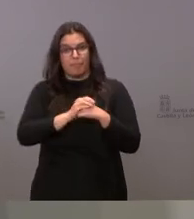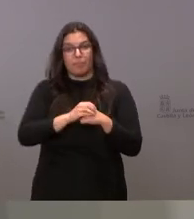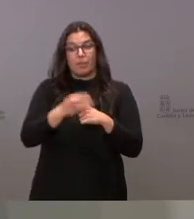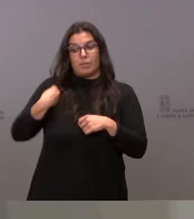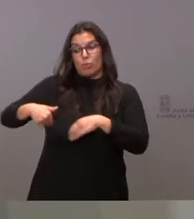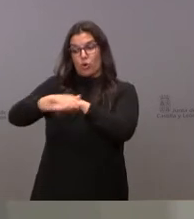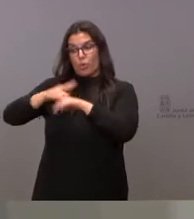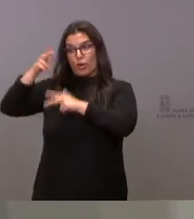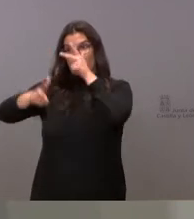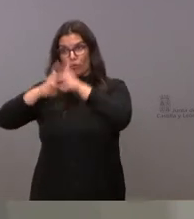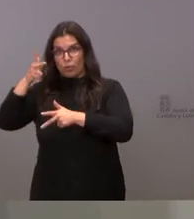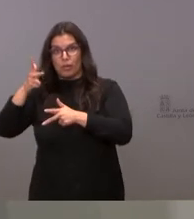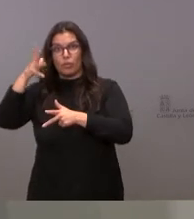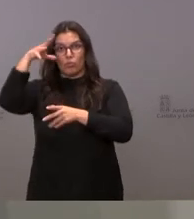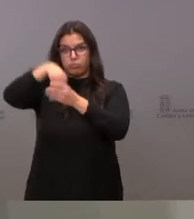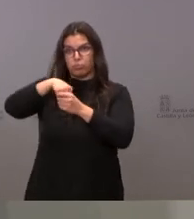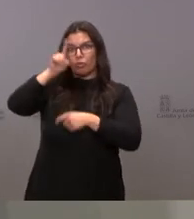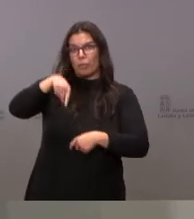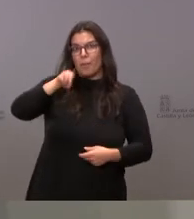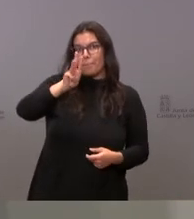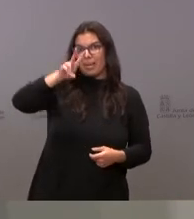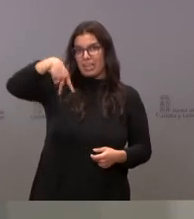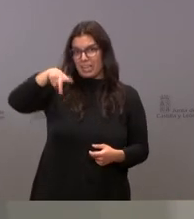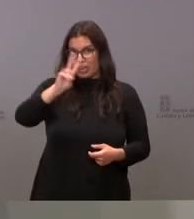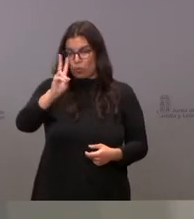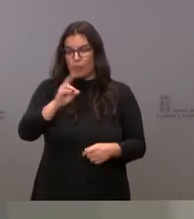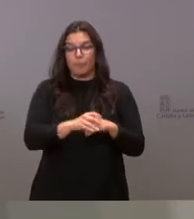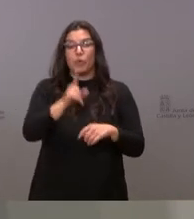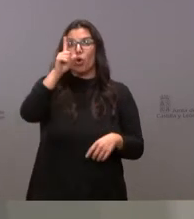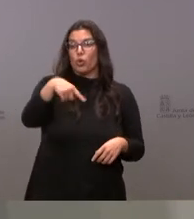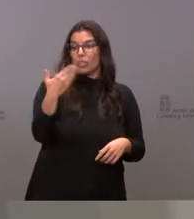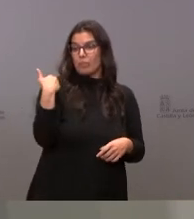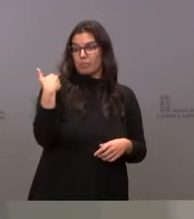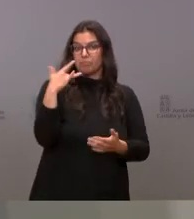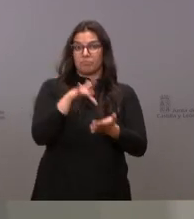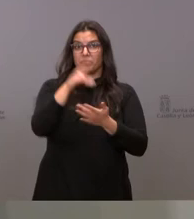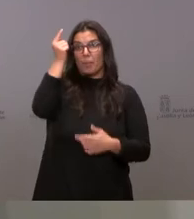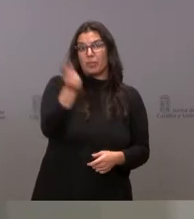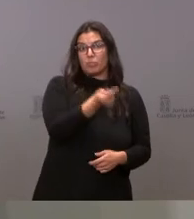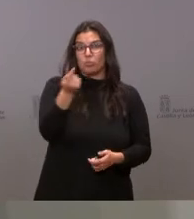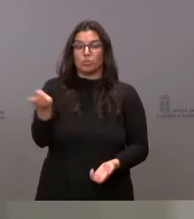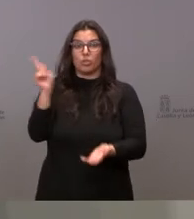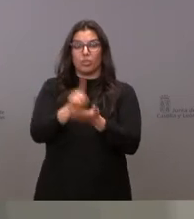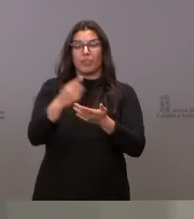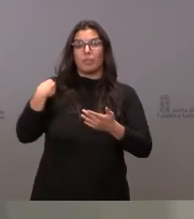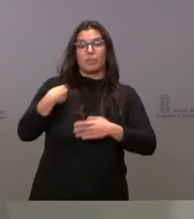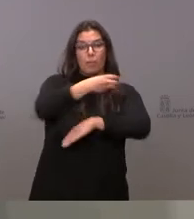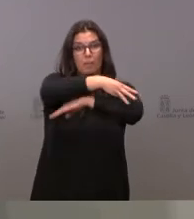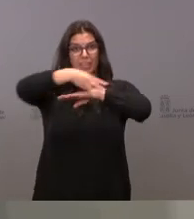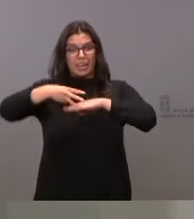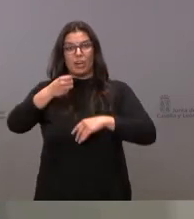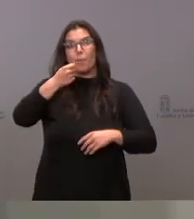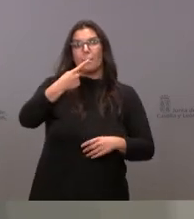gobierno vasco y del PNV. Cuando ocurren cosas como acaba de ocurrir con los presupuestos, nuevamente corredor mediterráneo, 1.700,